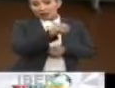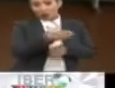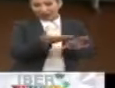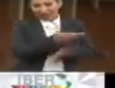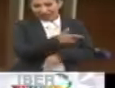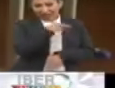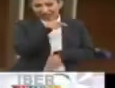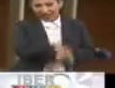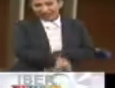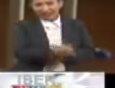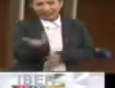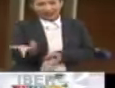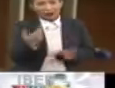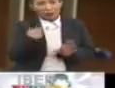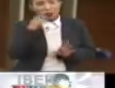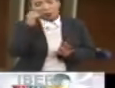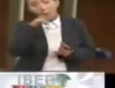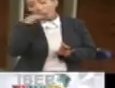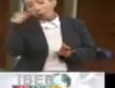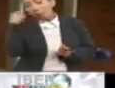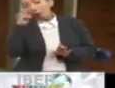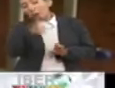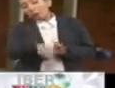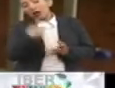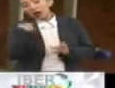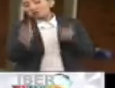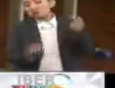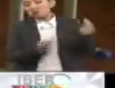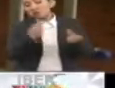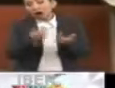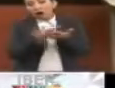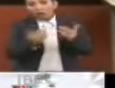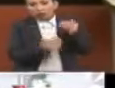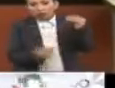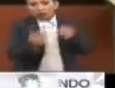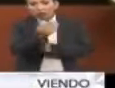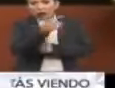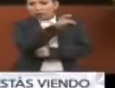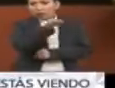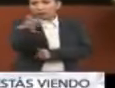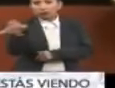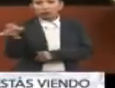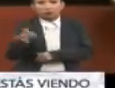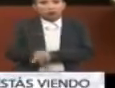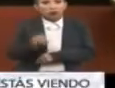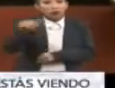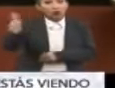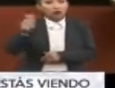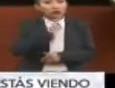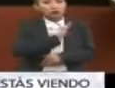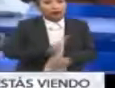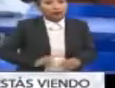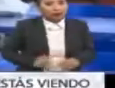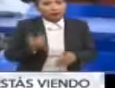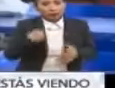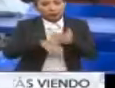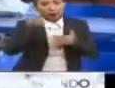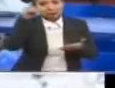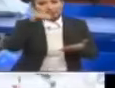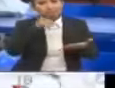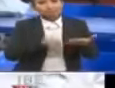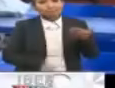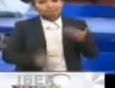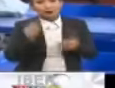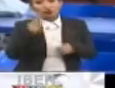eran casi ni aparecían en las encuestas, han logrado vencer, han logrado entrar, al menos